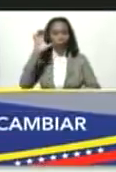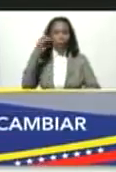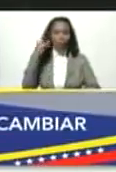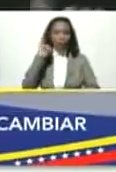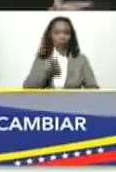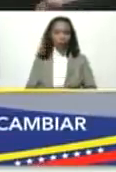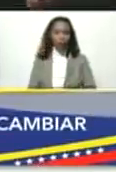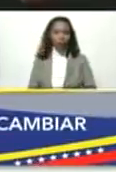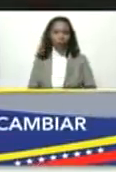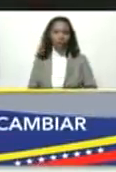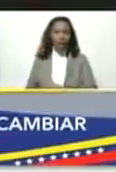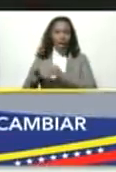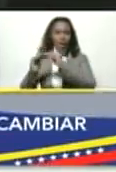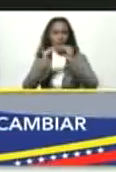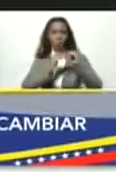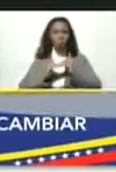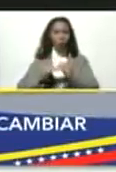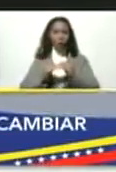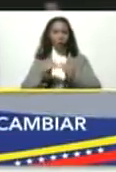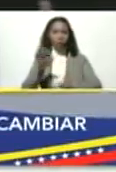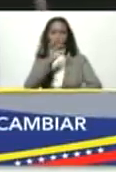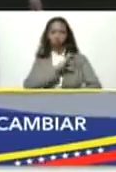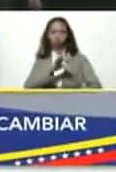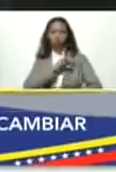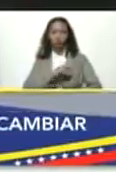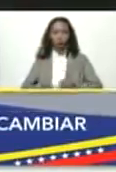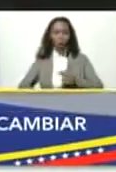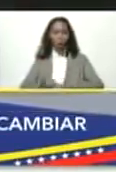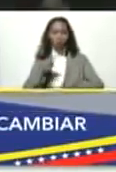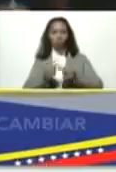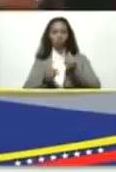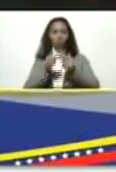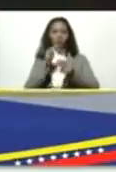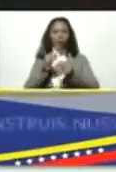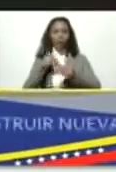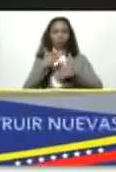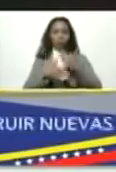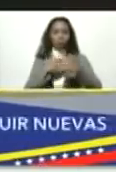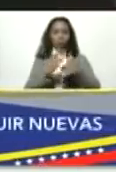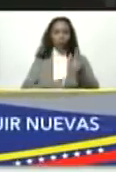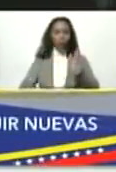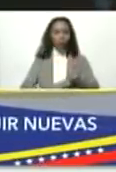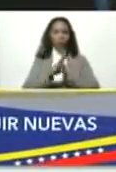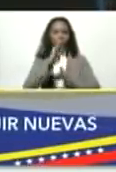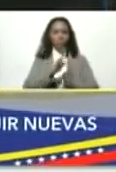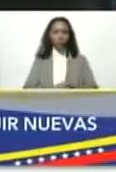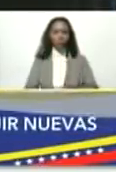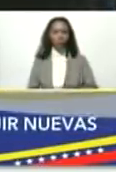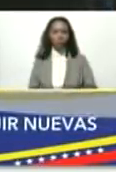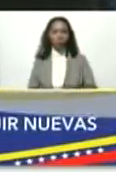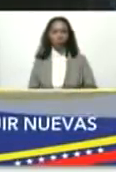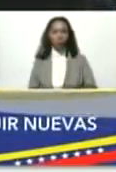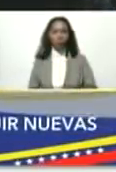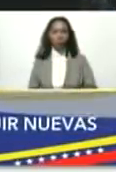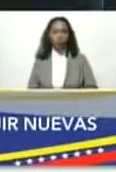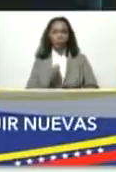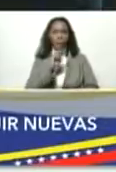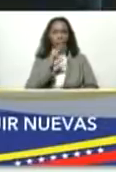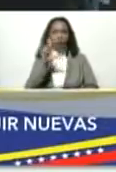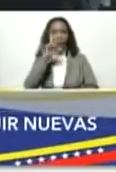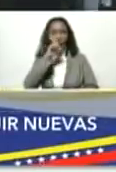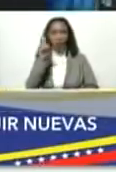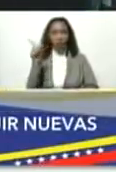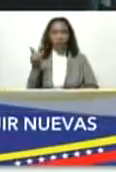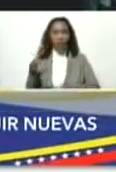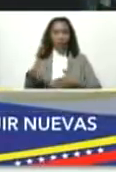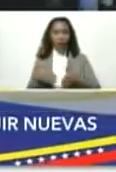la igualdad social construirla construirla 23 años de esa